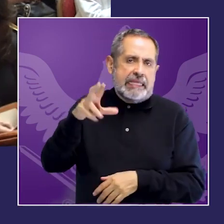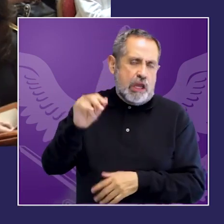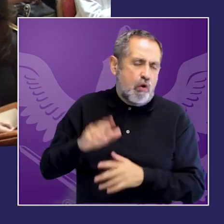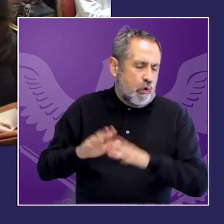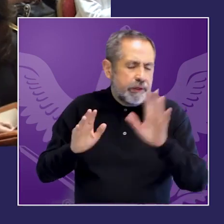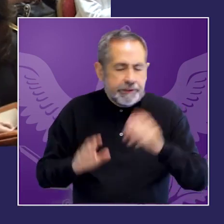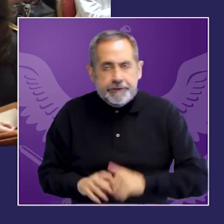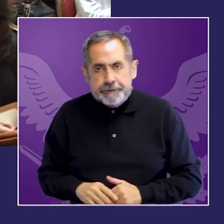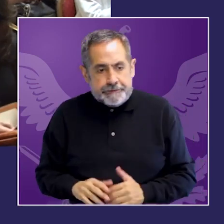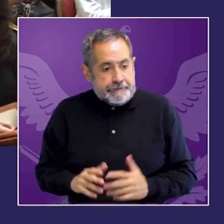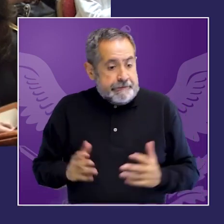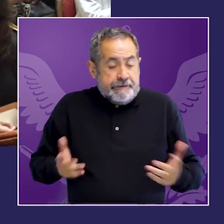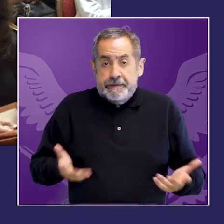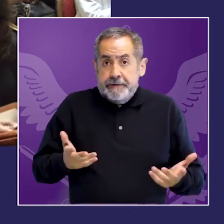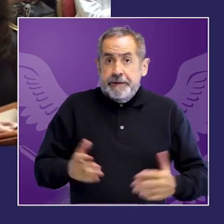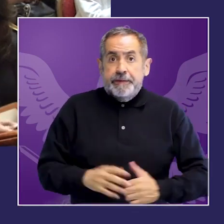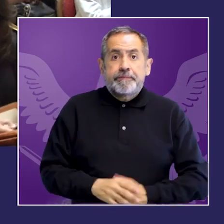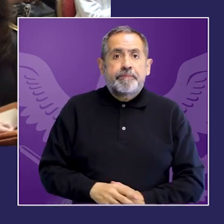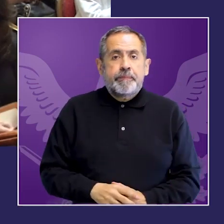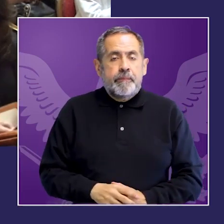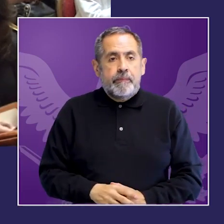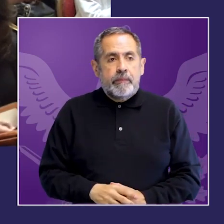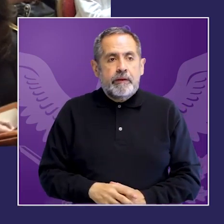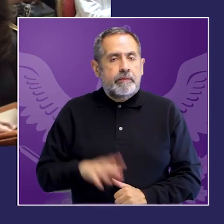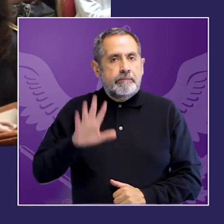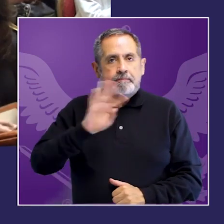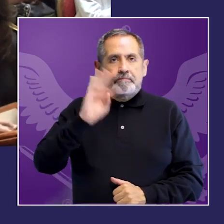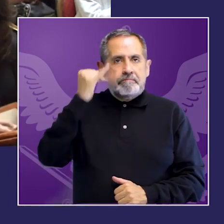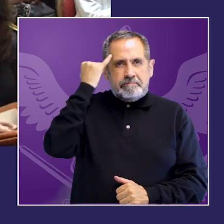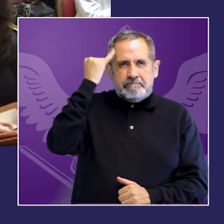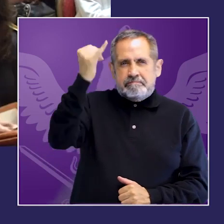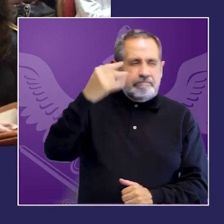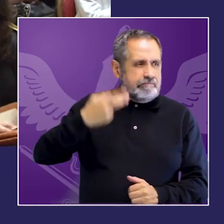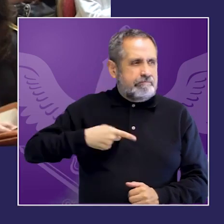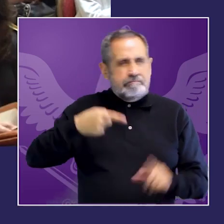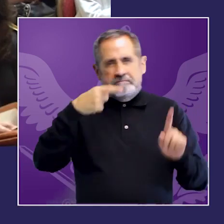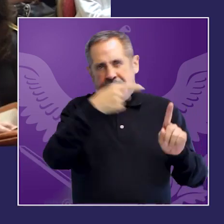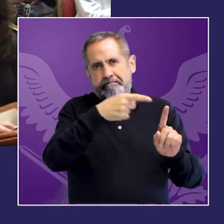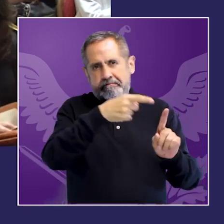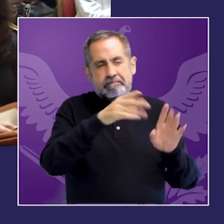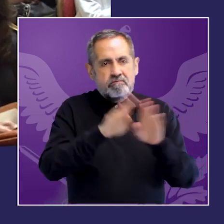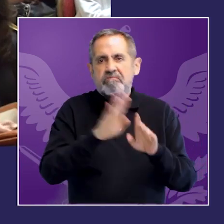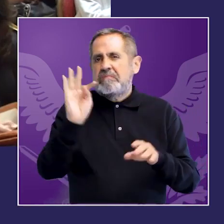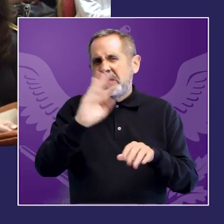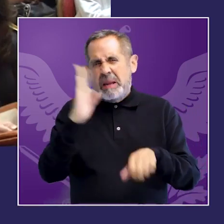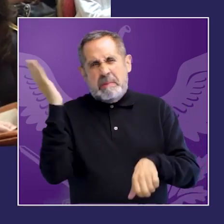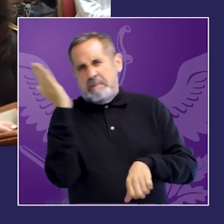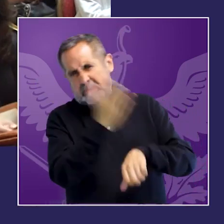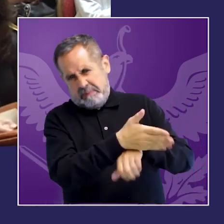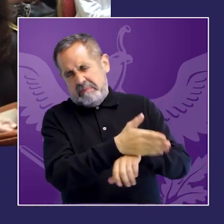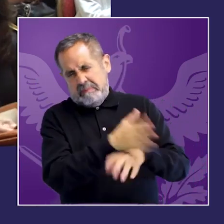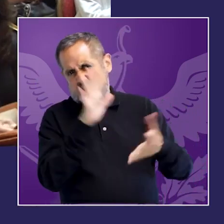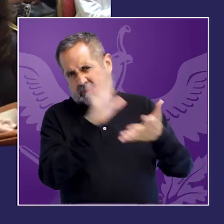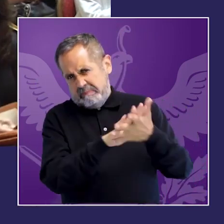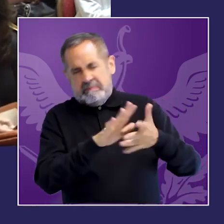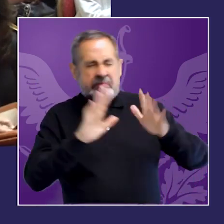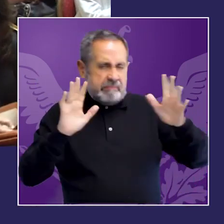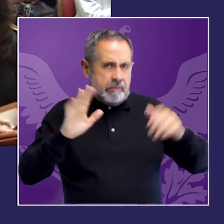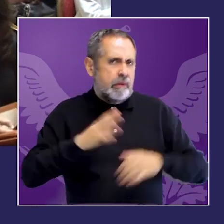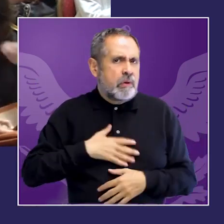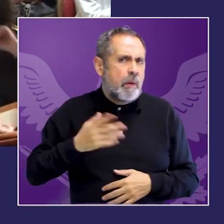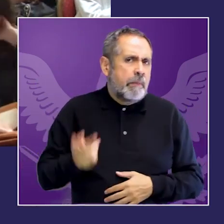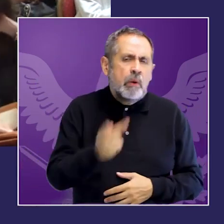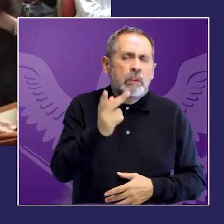condenada mi pregunta es ¿qué medidas estamos trabajando como para evitar que esa persona